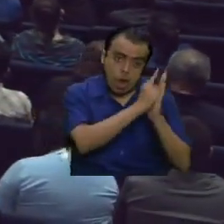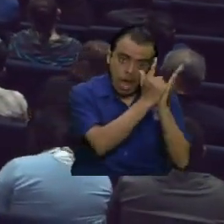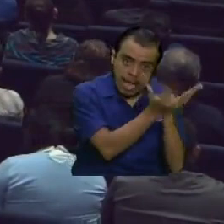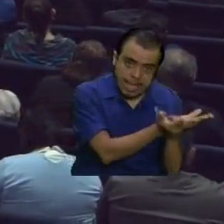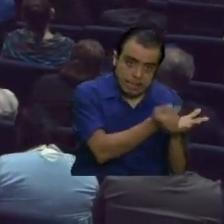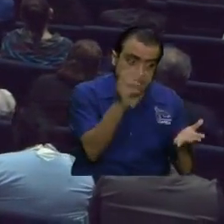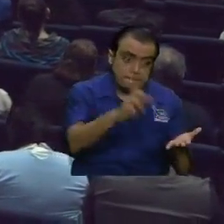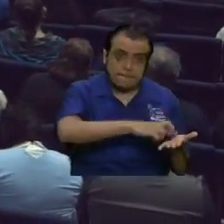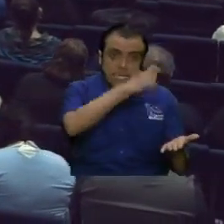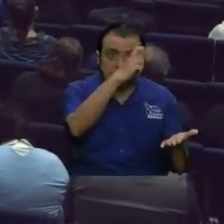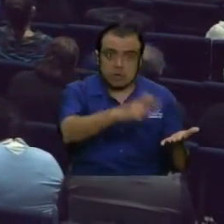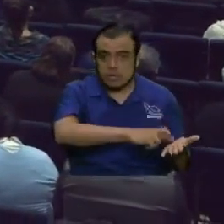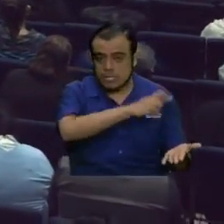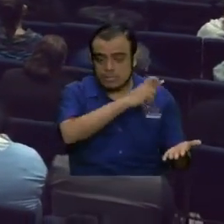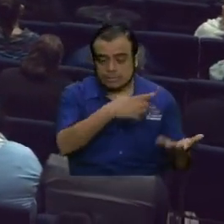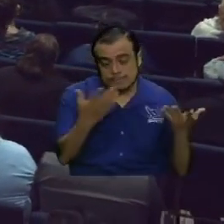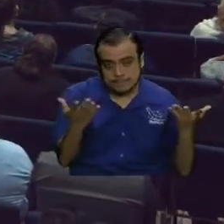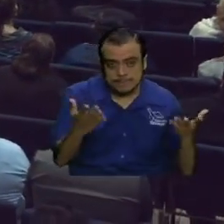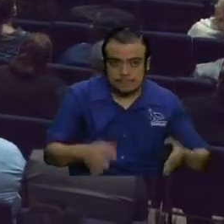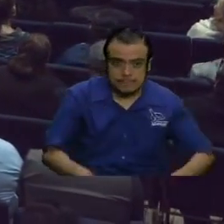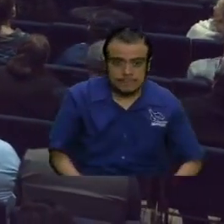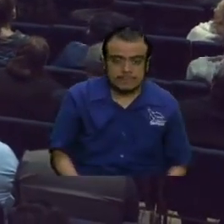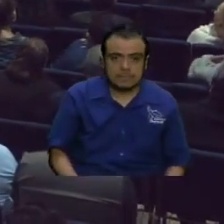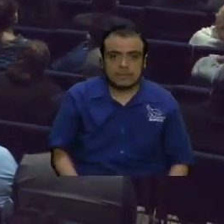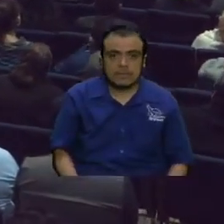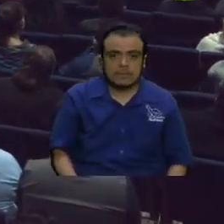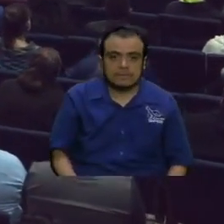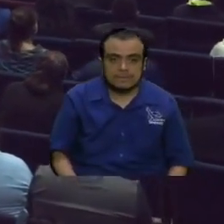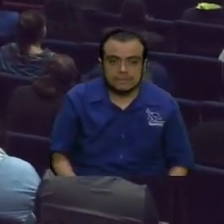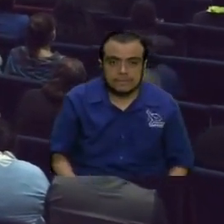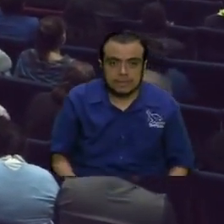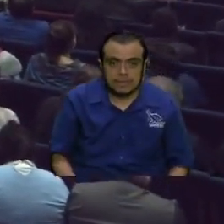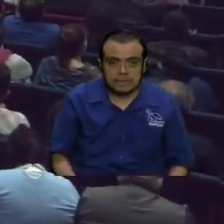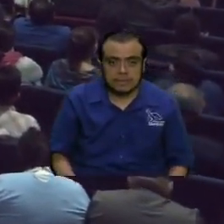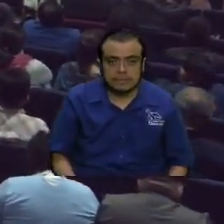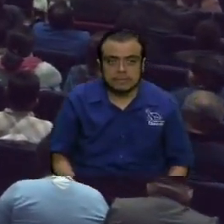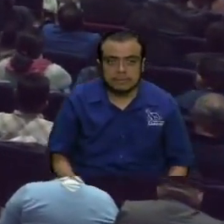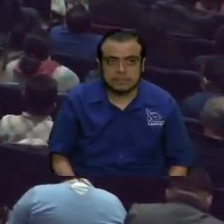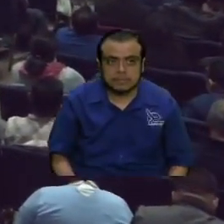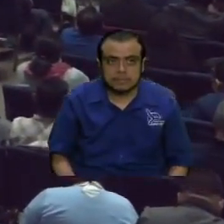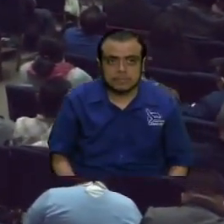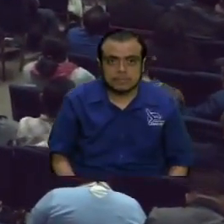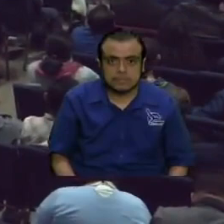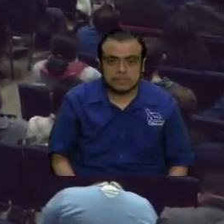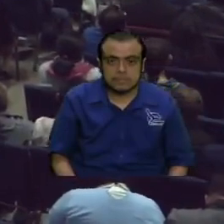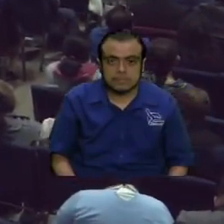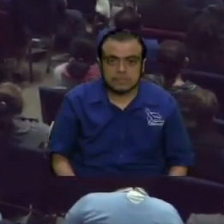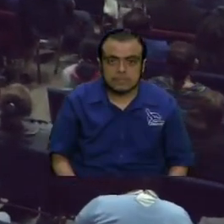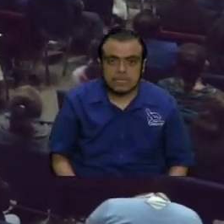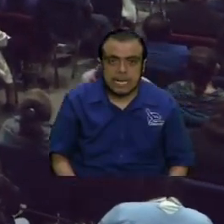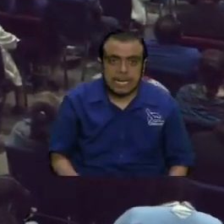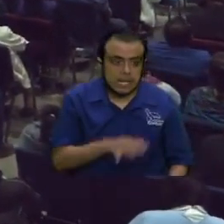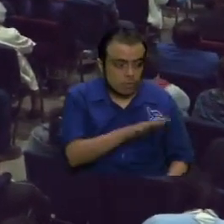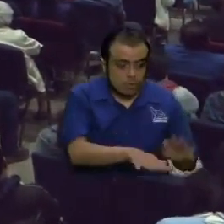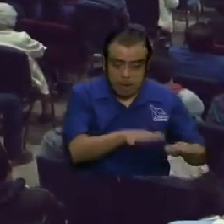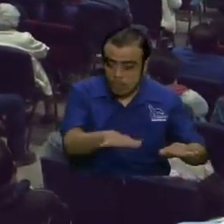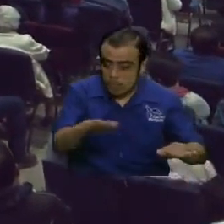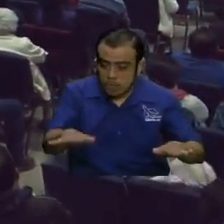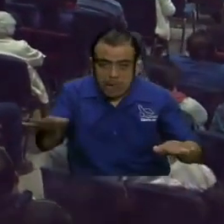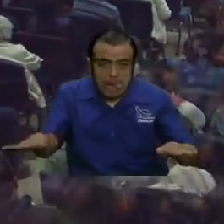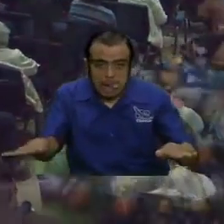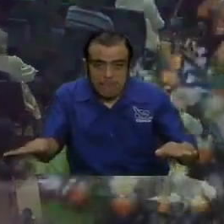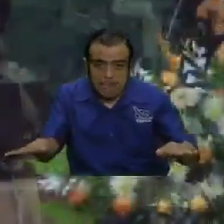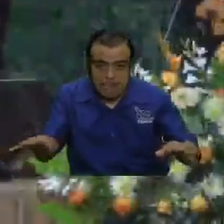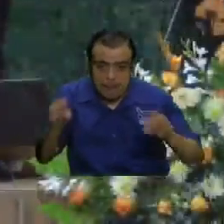periódicos etcétera y digamos y dentro de lo que se está haciendo son las plataformas que